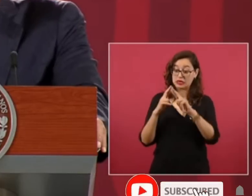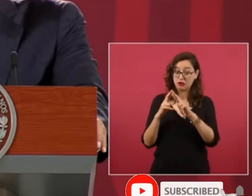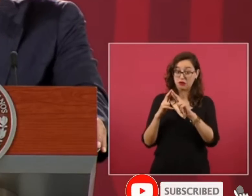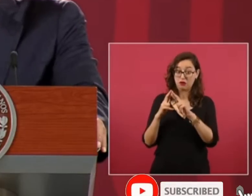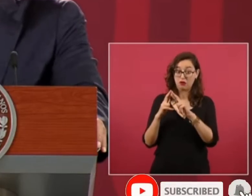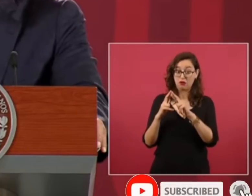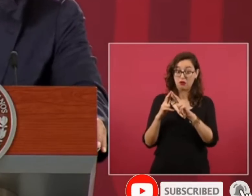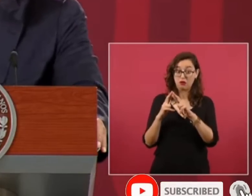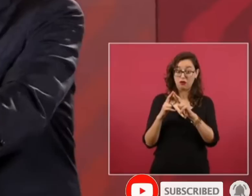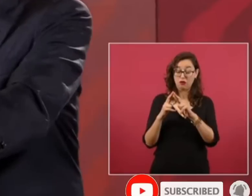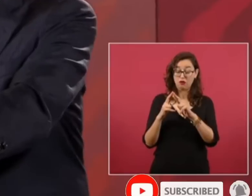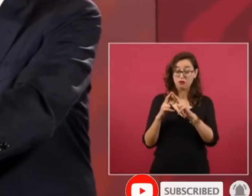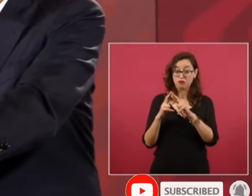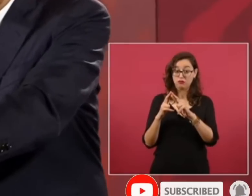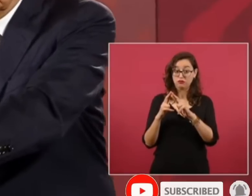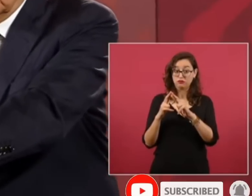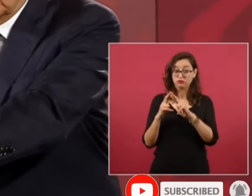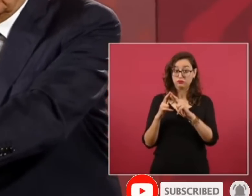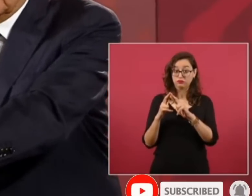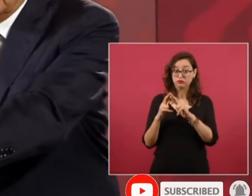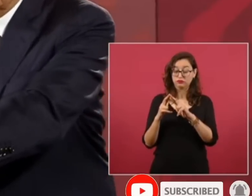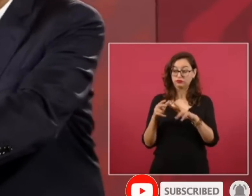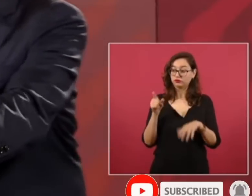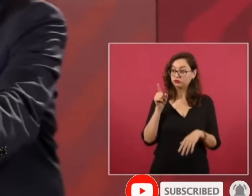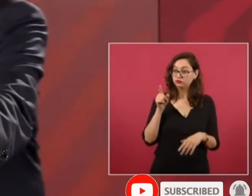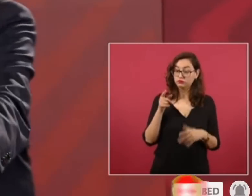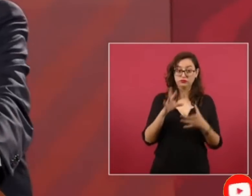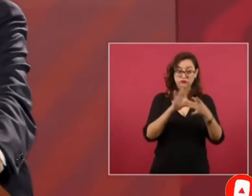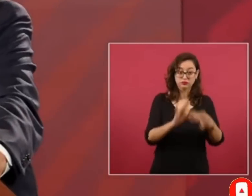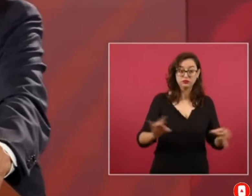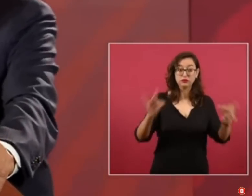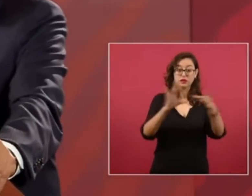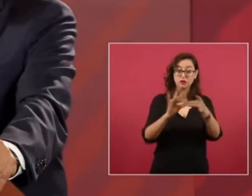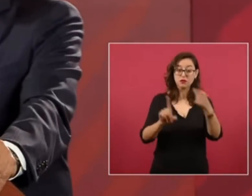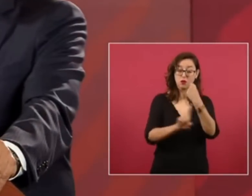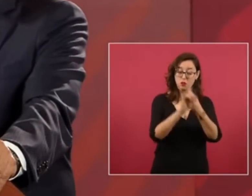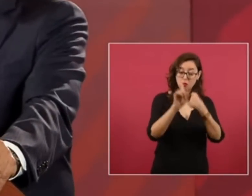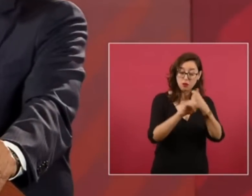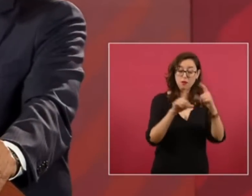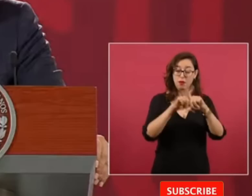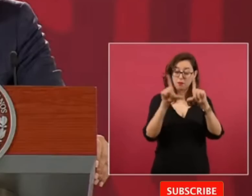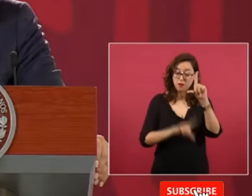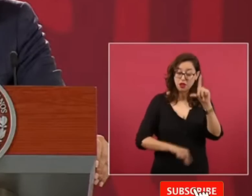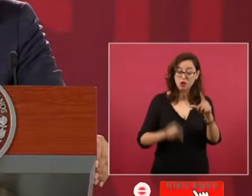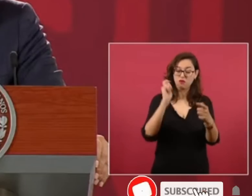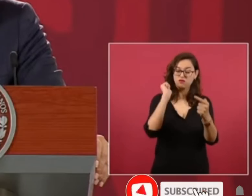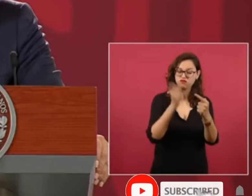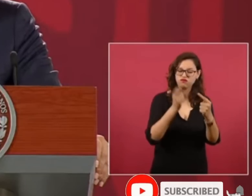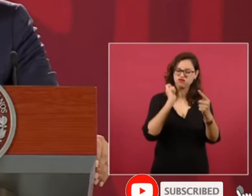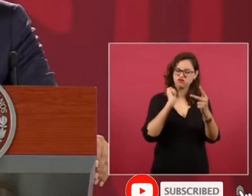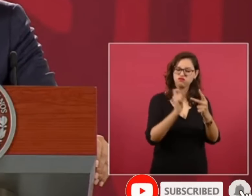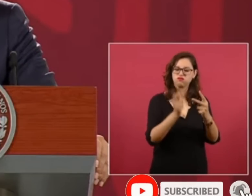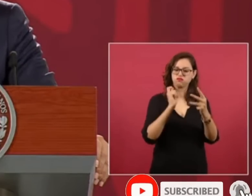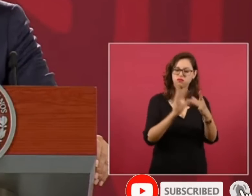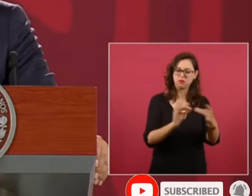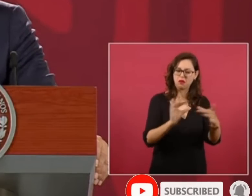había hablado con tanta claridad sobre los problemas de México como